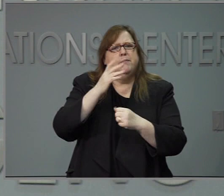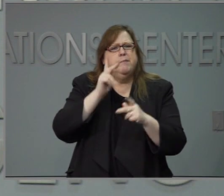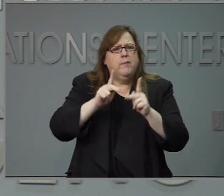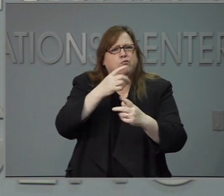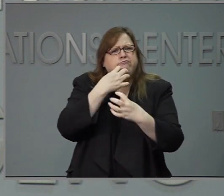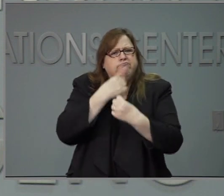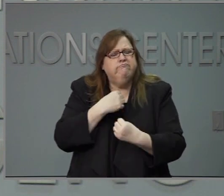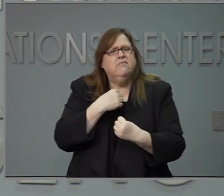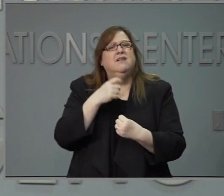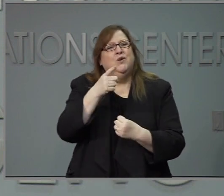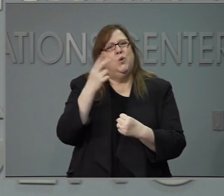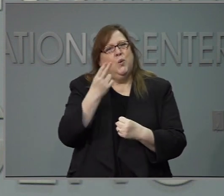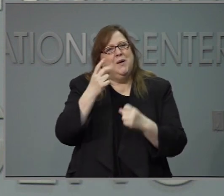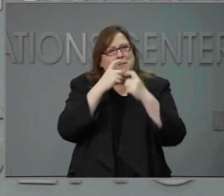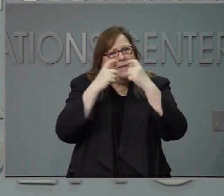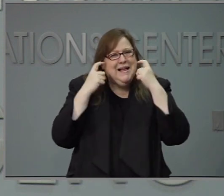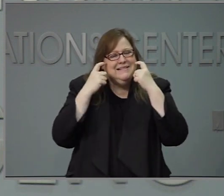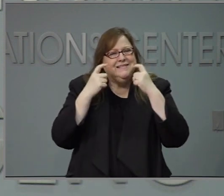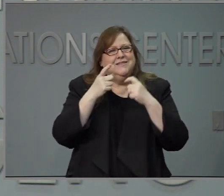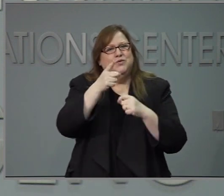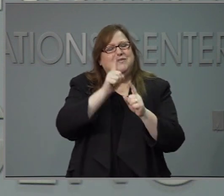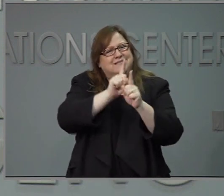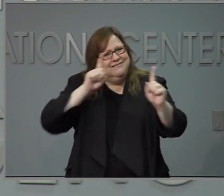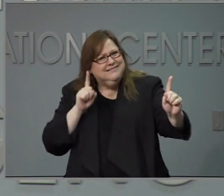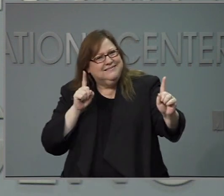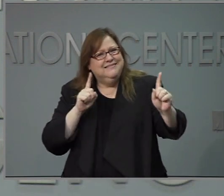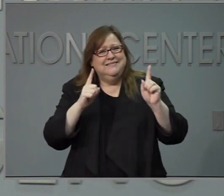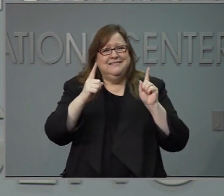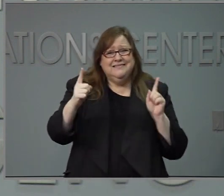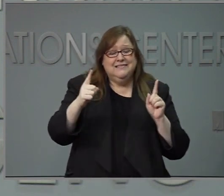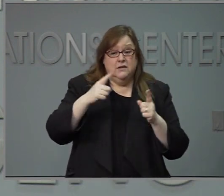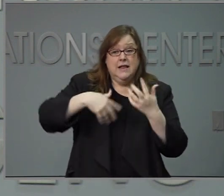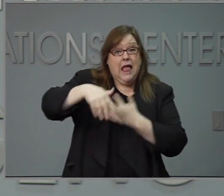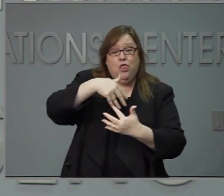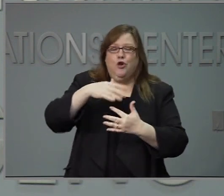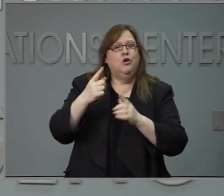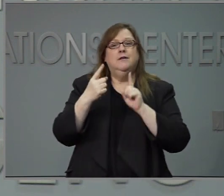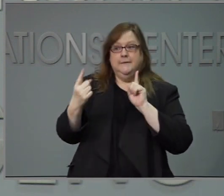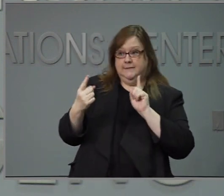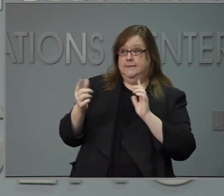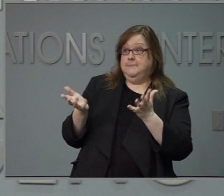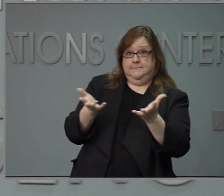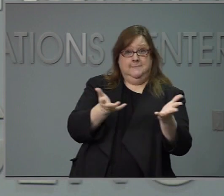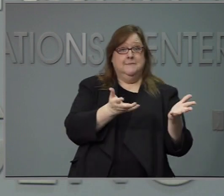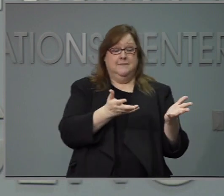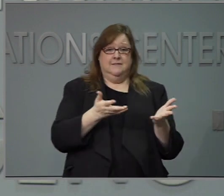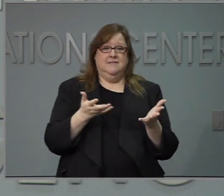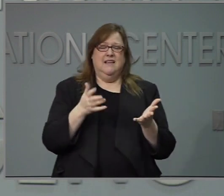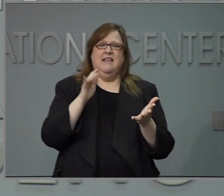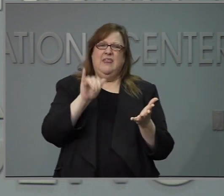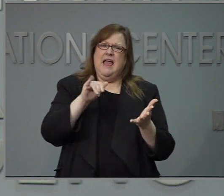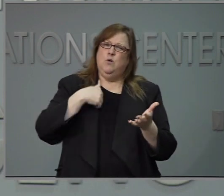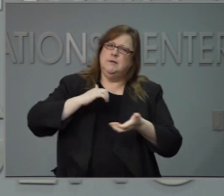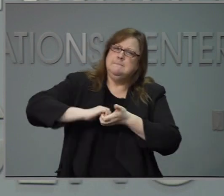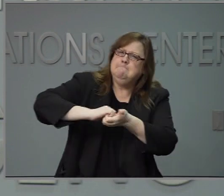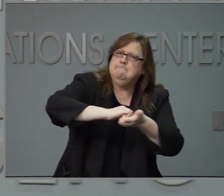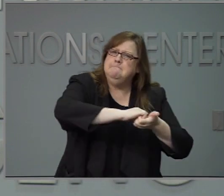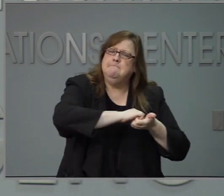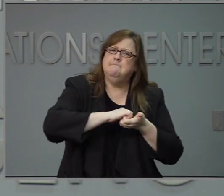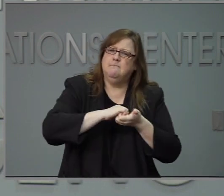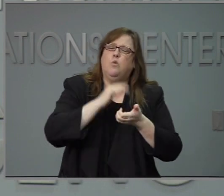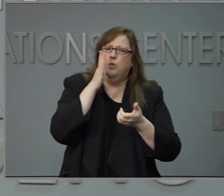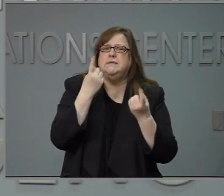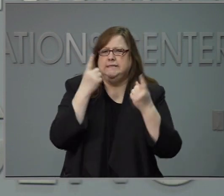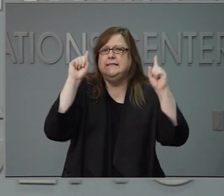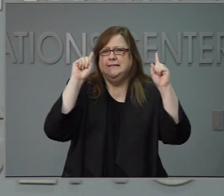distancia cuando estemos juntos y requerirá de que todos trabajemos juntos para tener éxito. El momento de actuar es ahora.